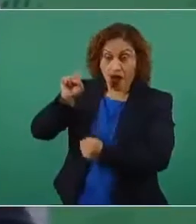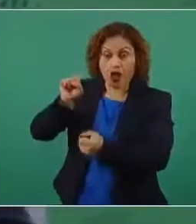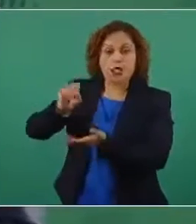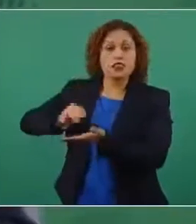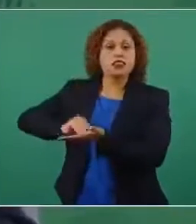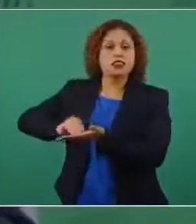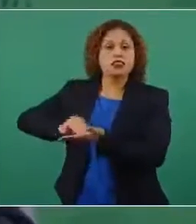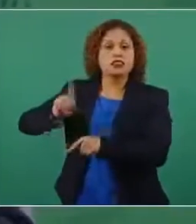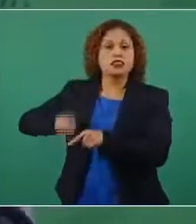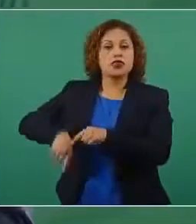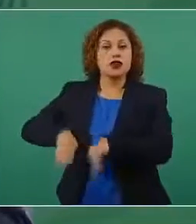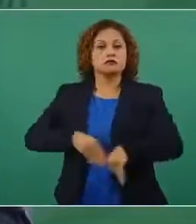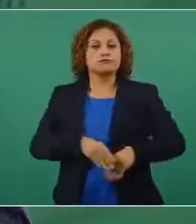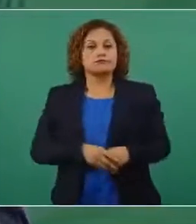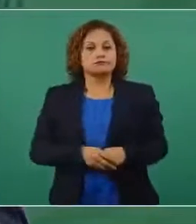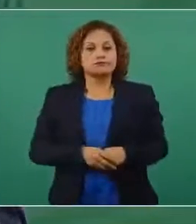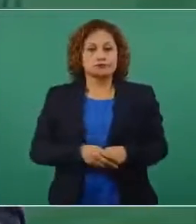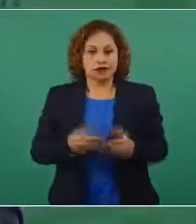entonces ya no.